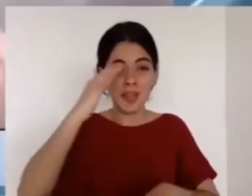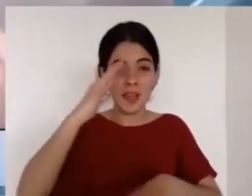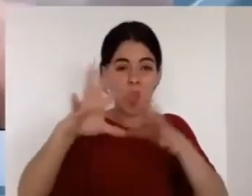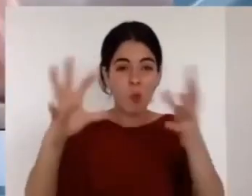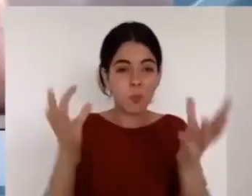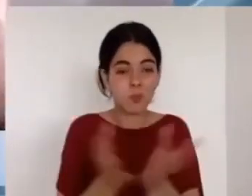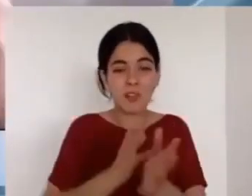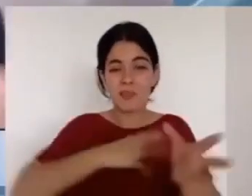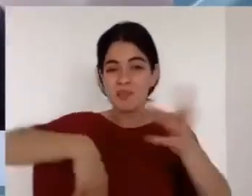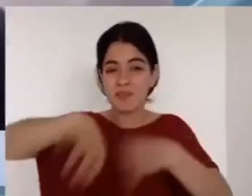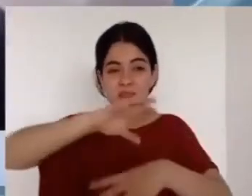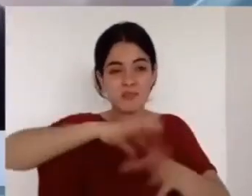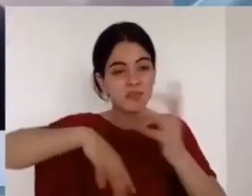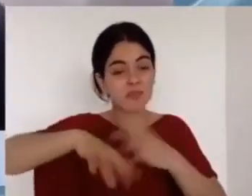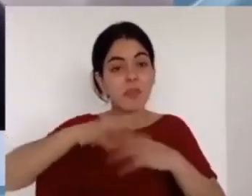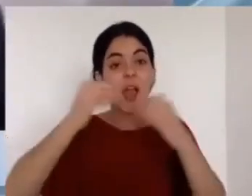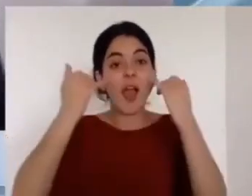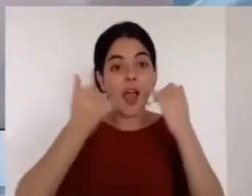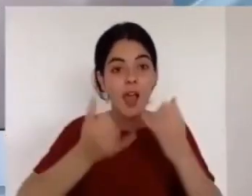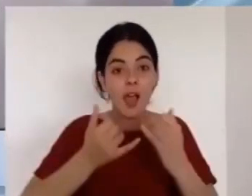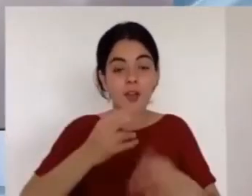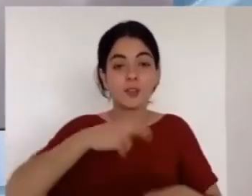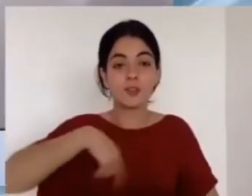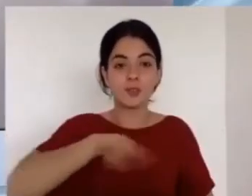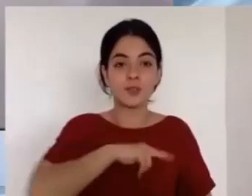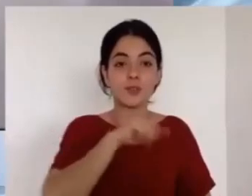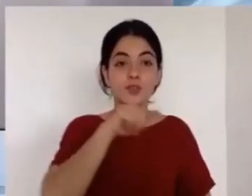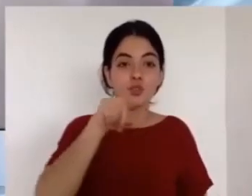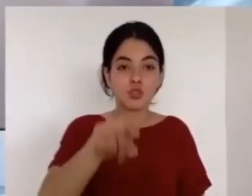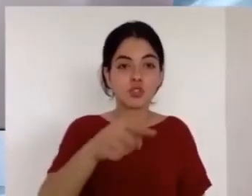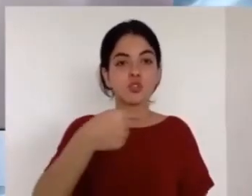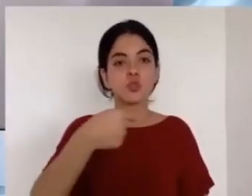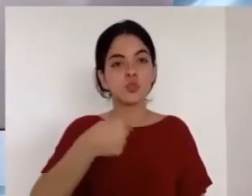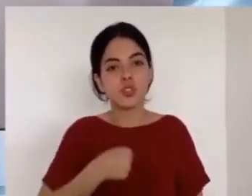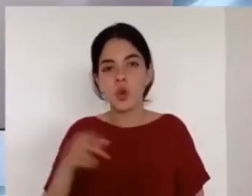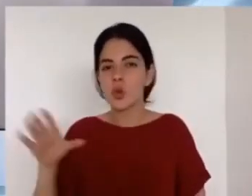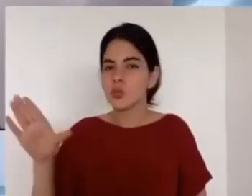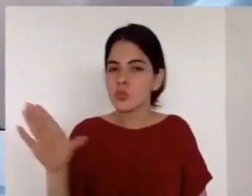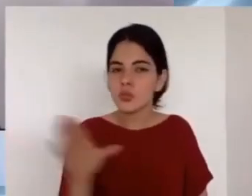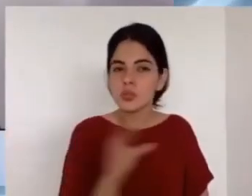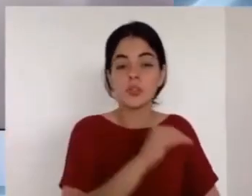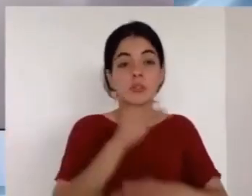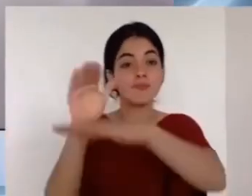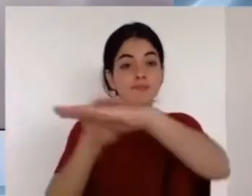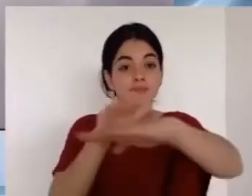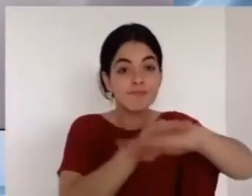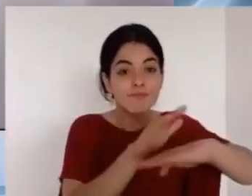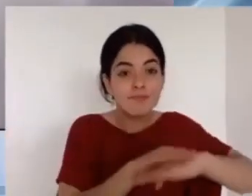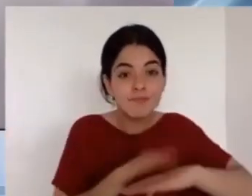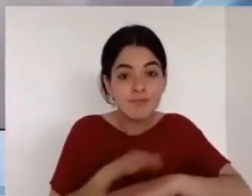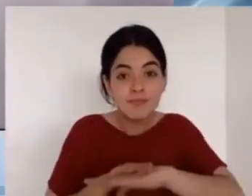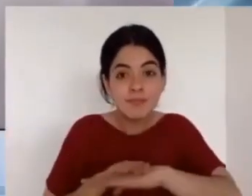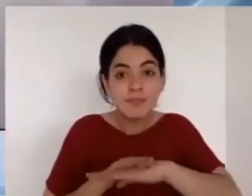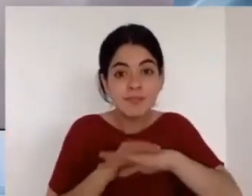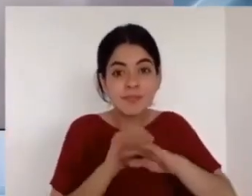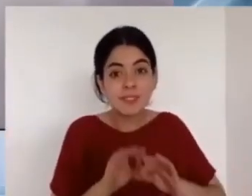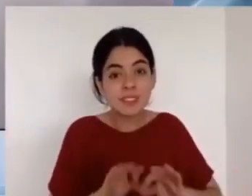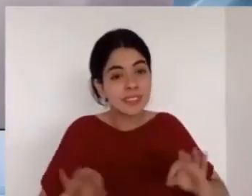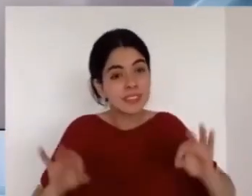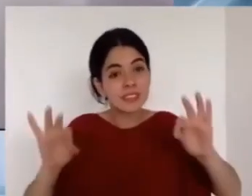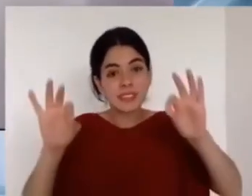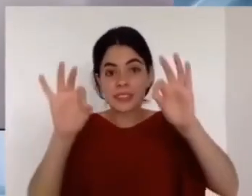nuestra tierra que hermosa conclusión de este